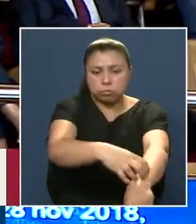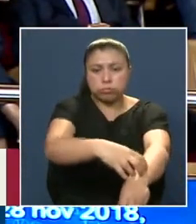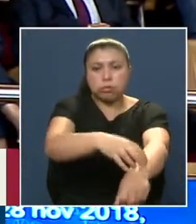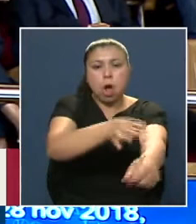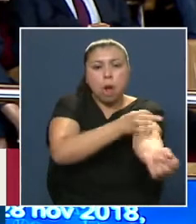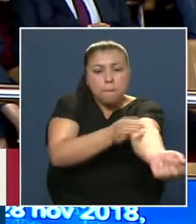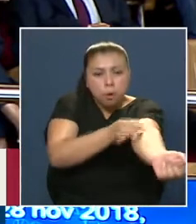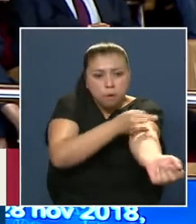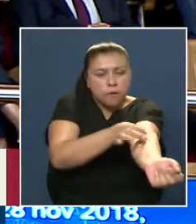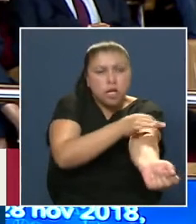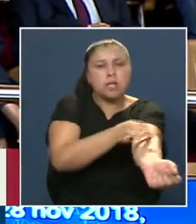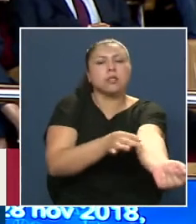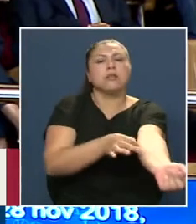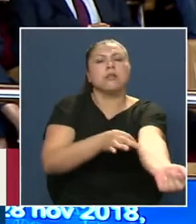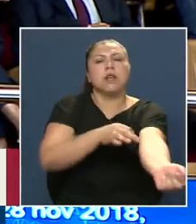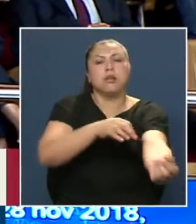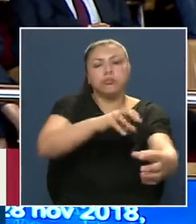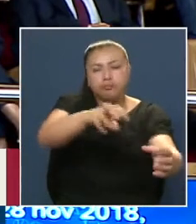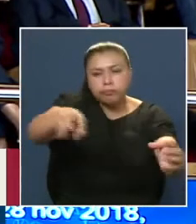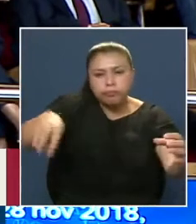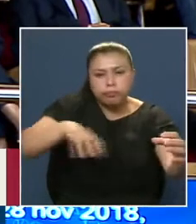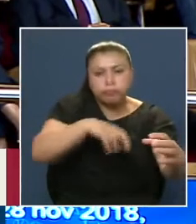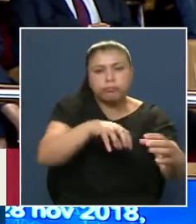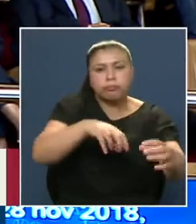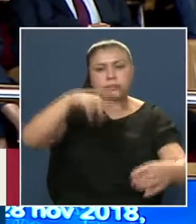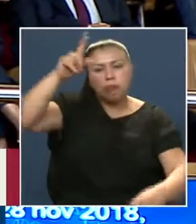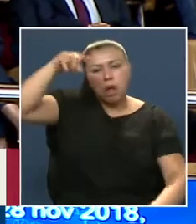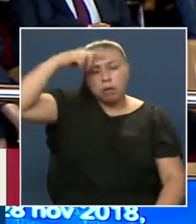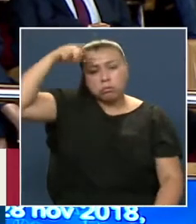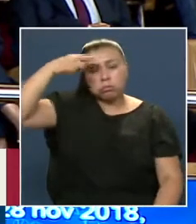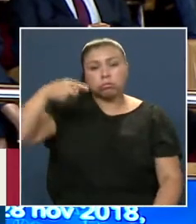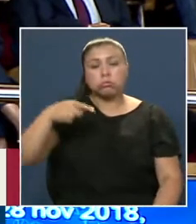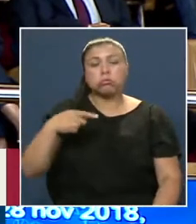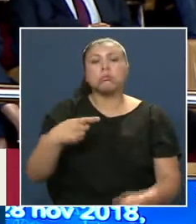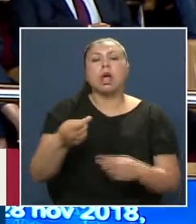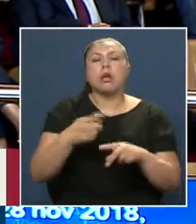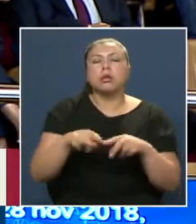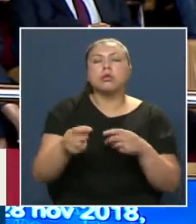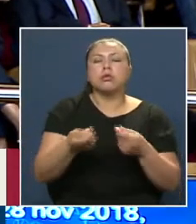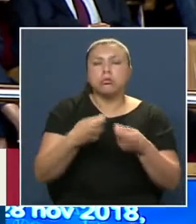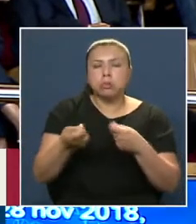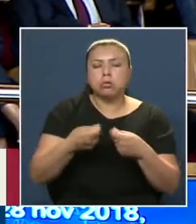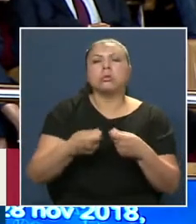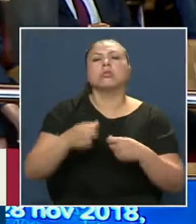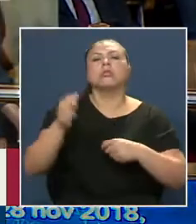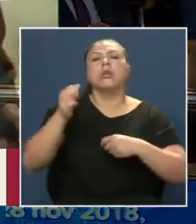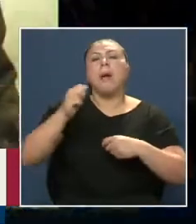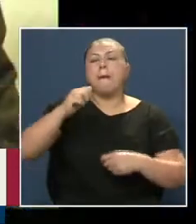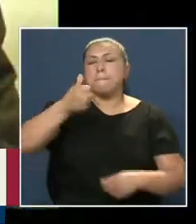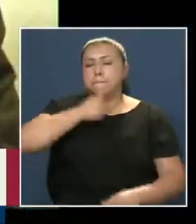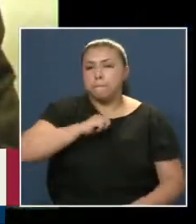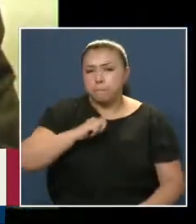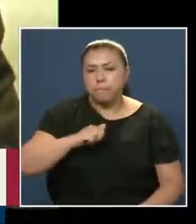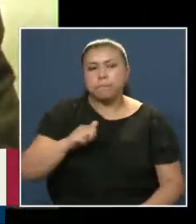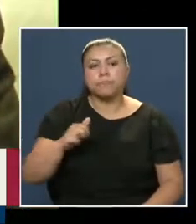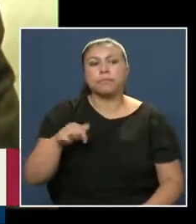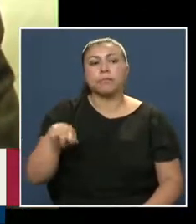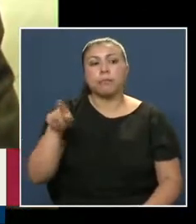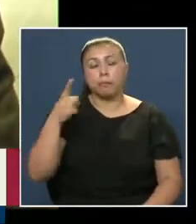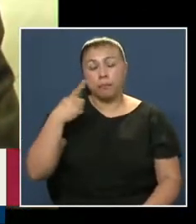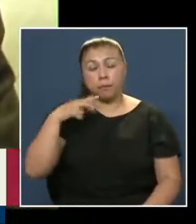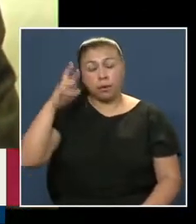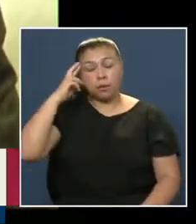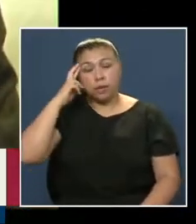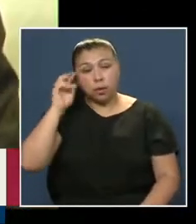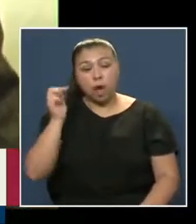Y departamentos En Calama Emprendió Una serie De negocios Iniciativas Privadas No obstante Se le